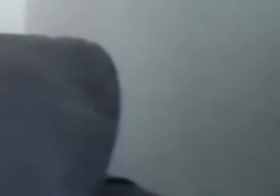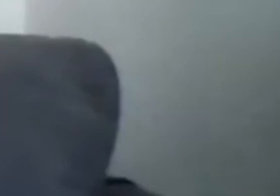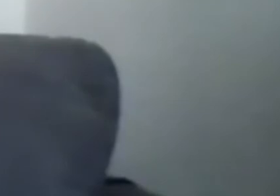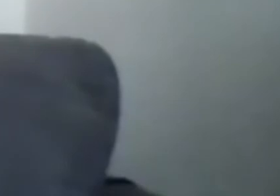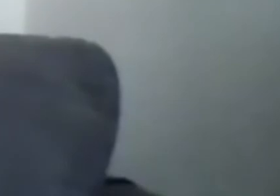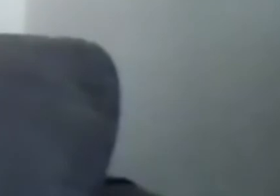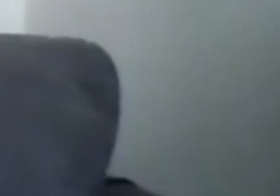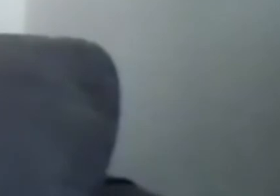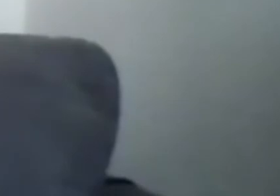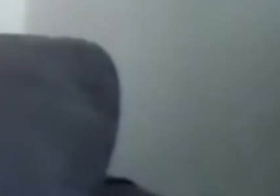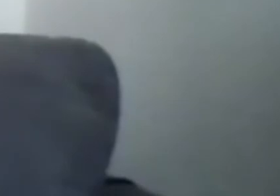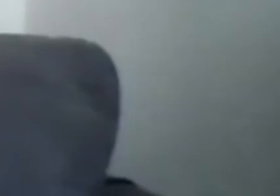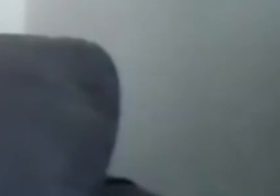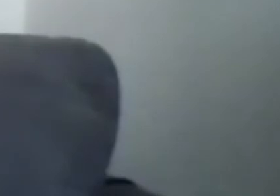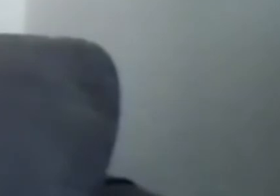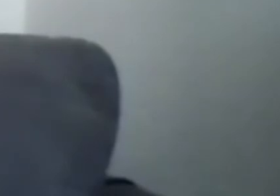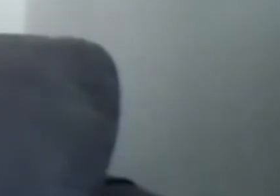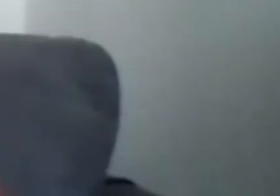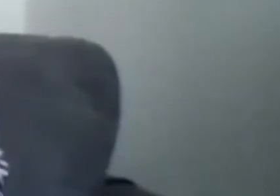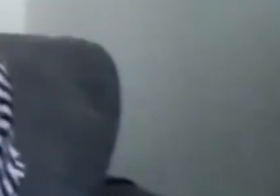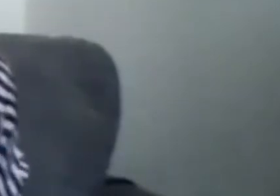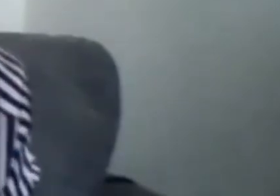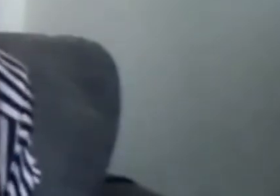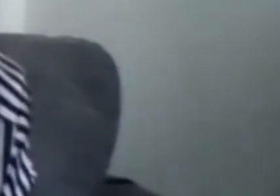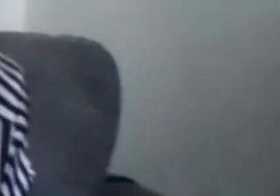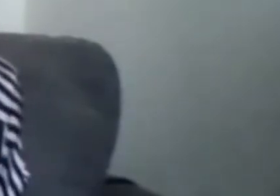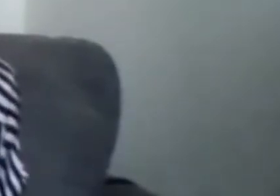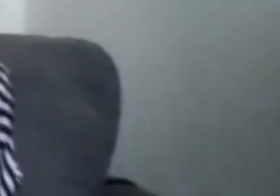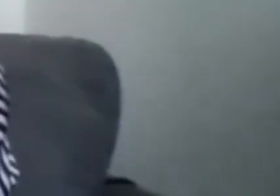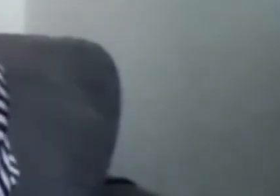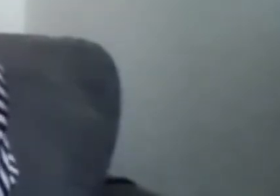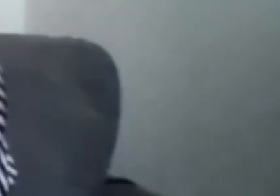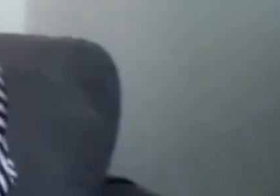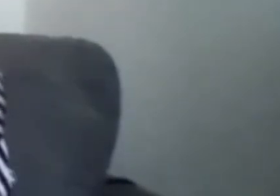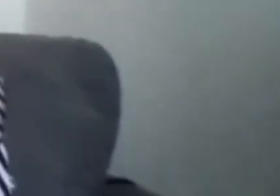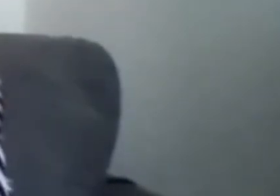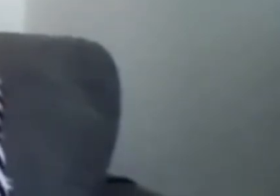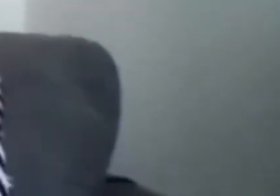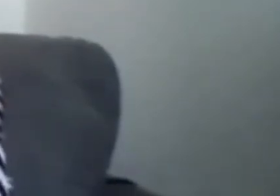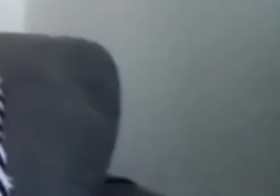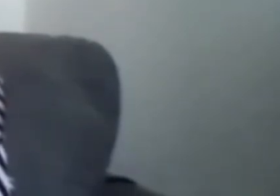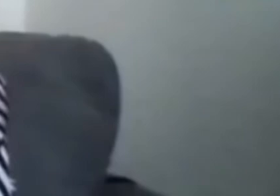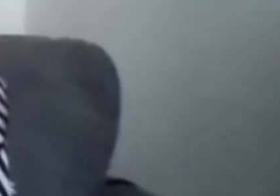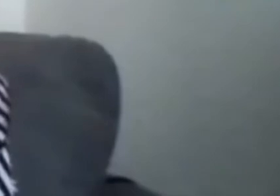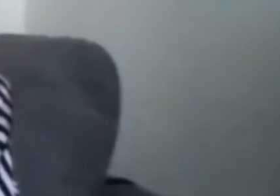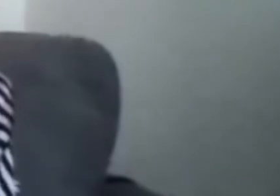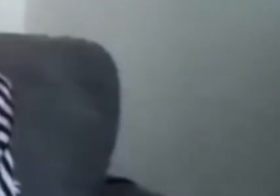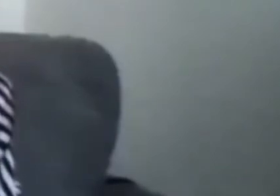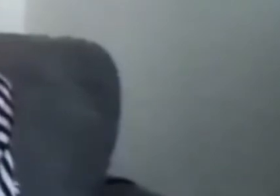tenemos. Y, bueno, pues queremos igual también, si en algún momento puedes abordar esa parte en tu presentación.